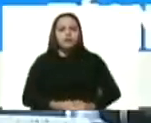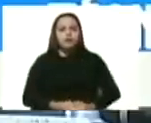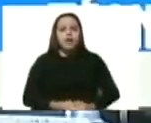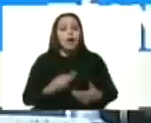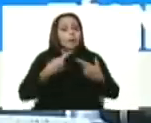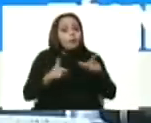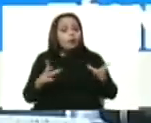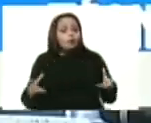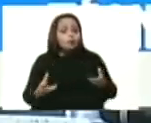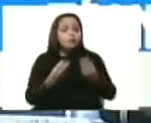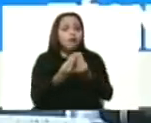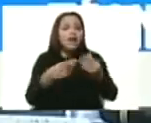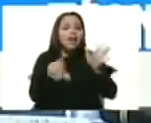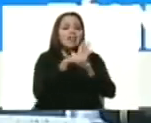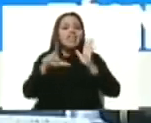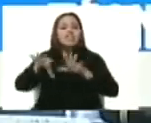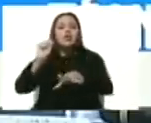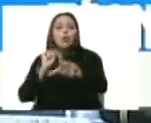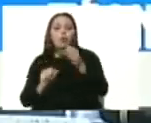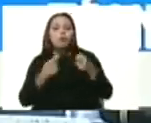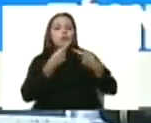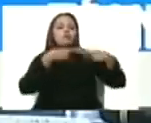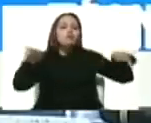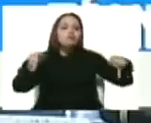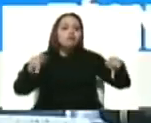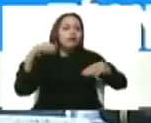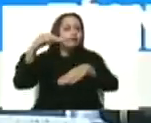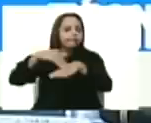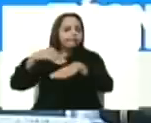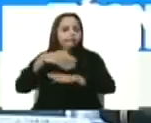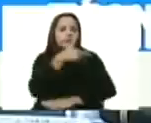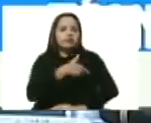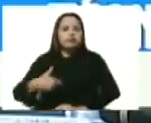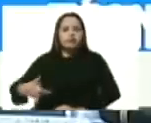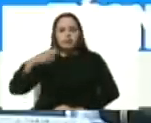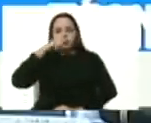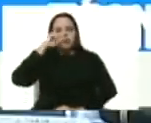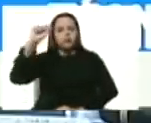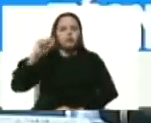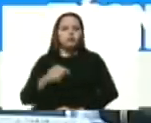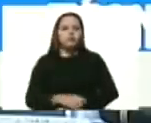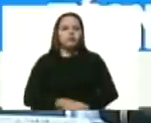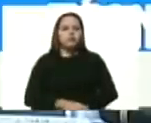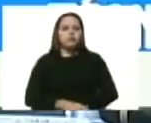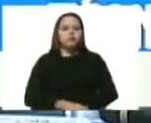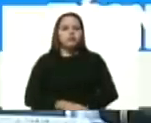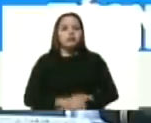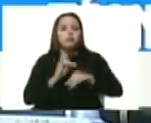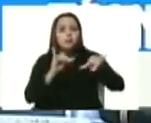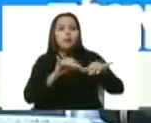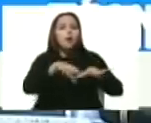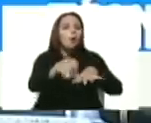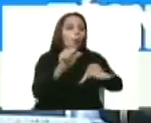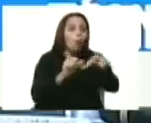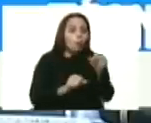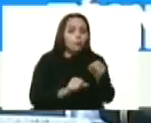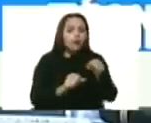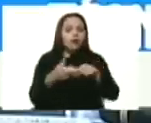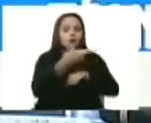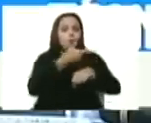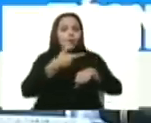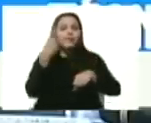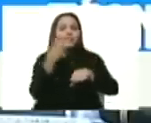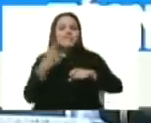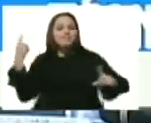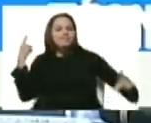con la ley de compras públicas, como ya ha anunciado el presidente Nicolás Maduro, donde las compras del Estado deben estar